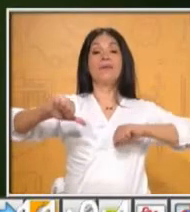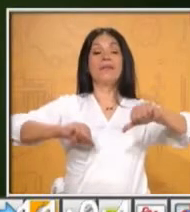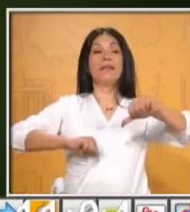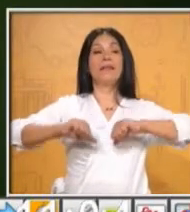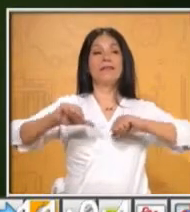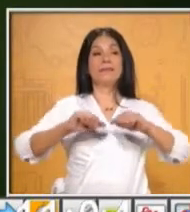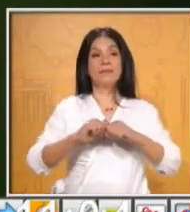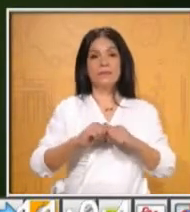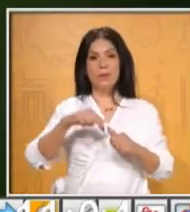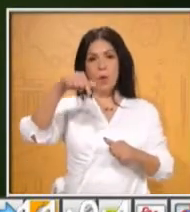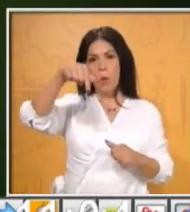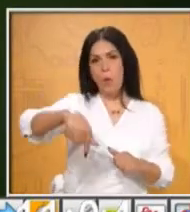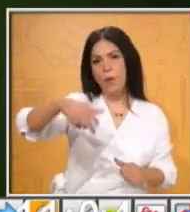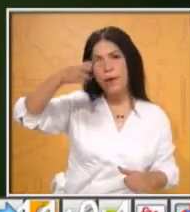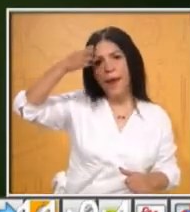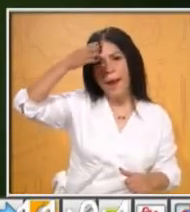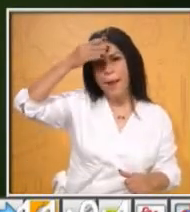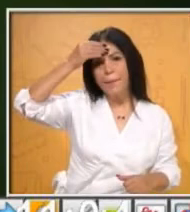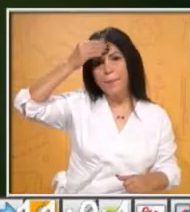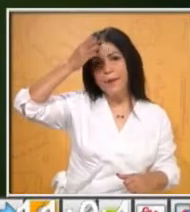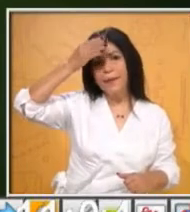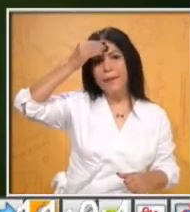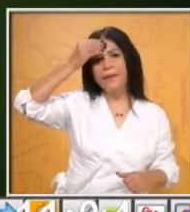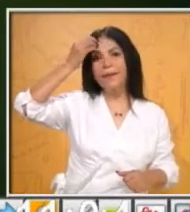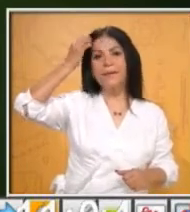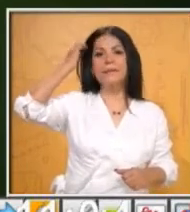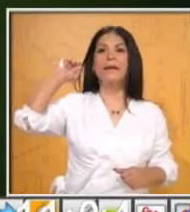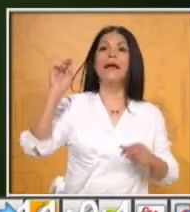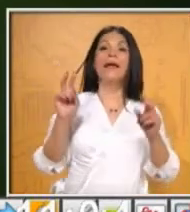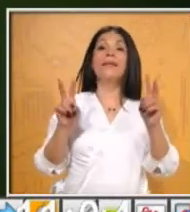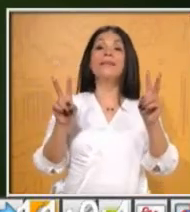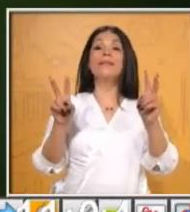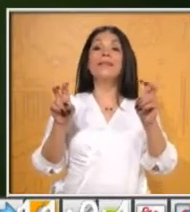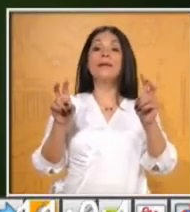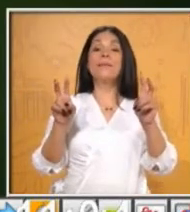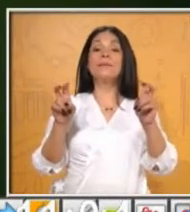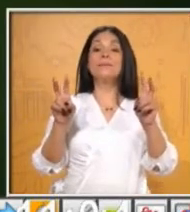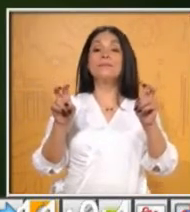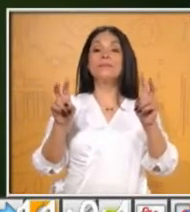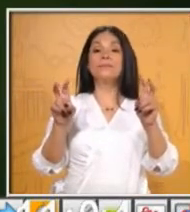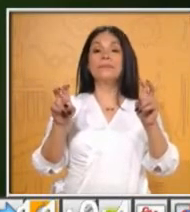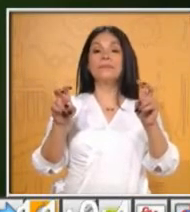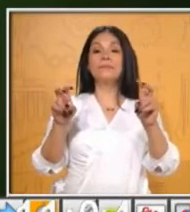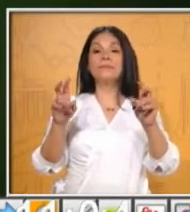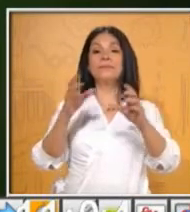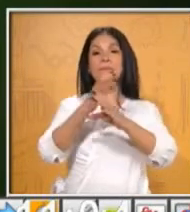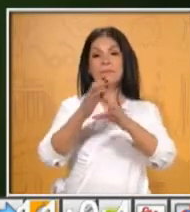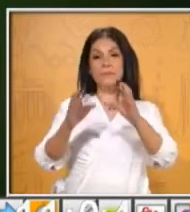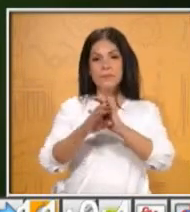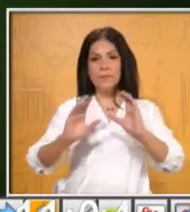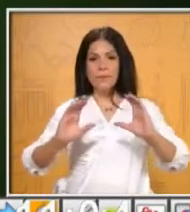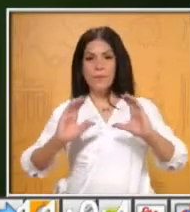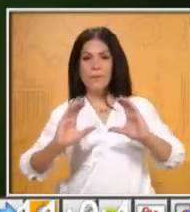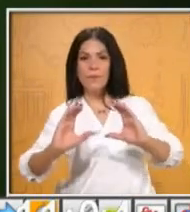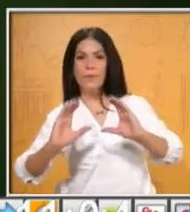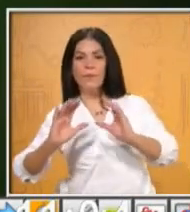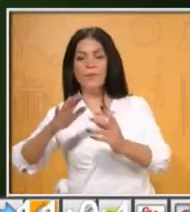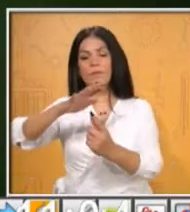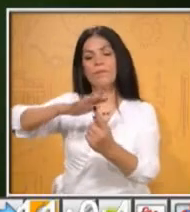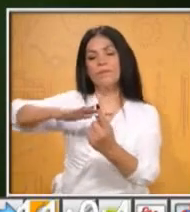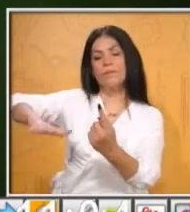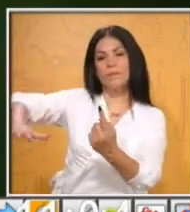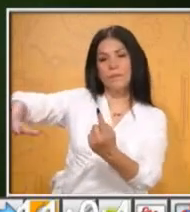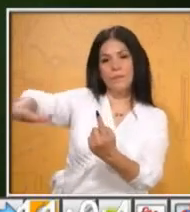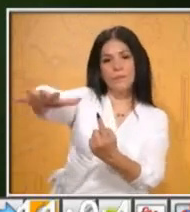de hoy los aprendizajes esperados son los siguientes. El tema es acciones para el cuidado del medio ambiente y los aprendizajes